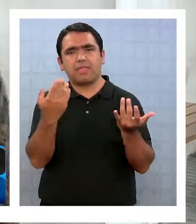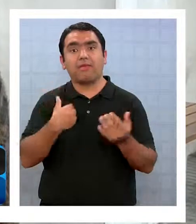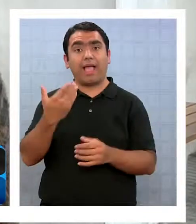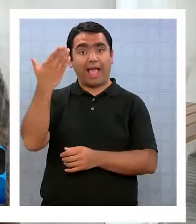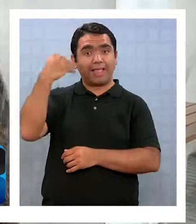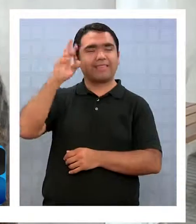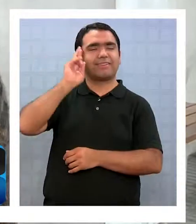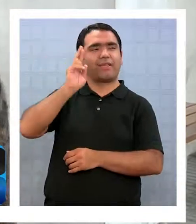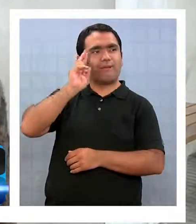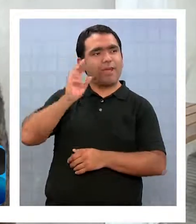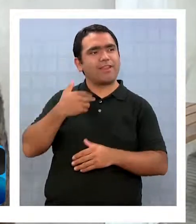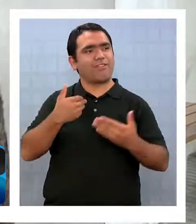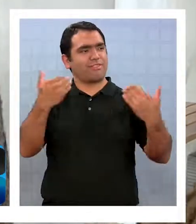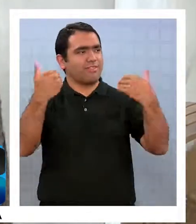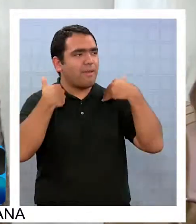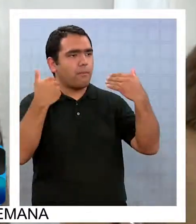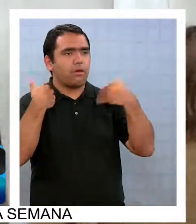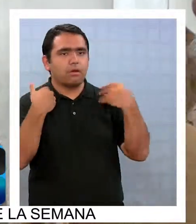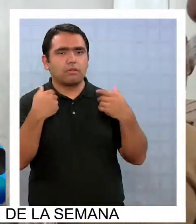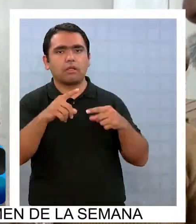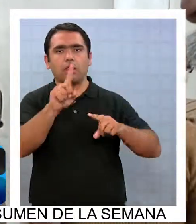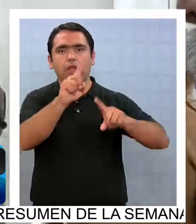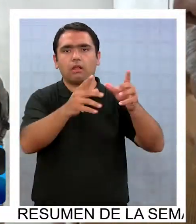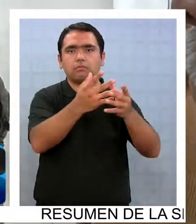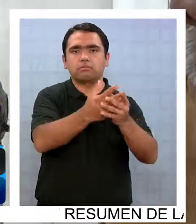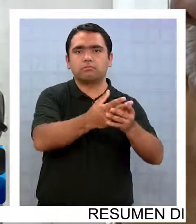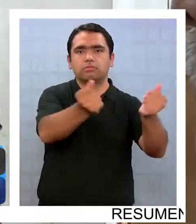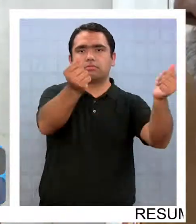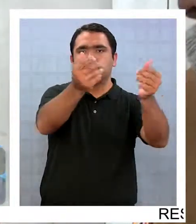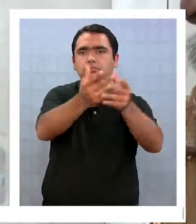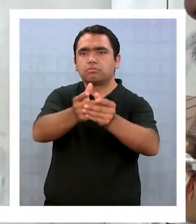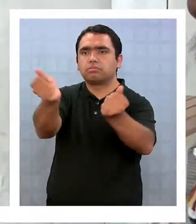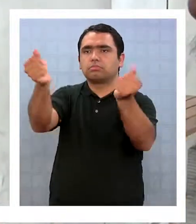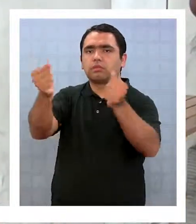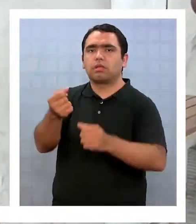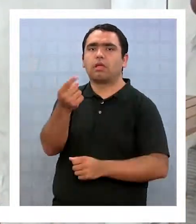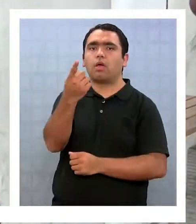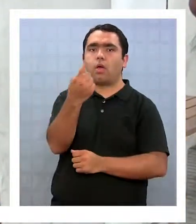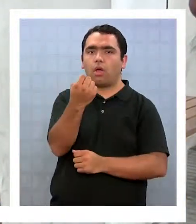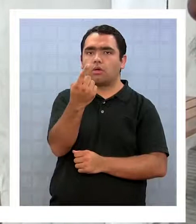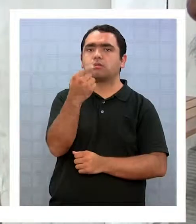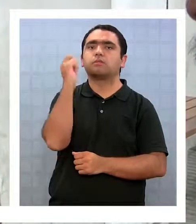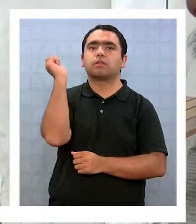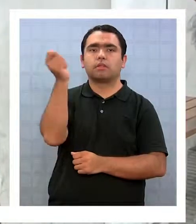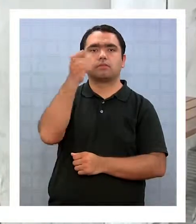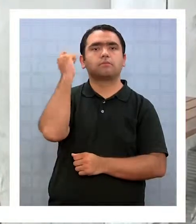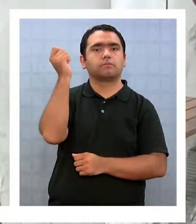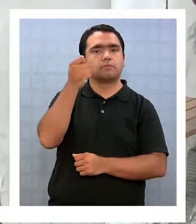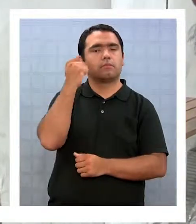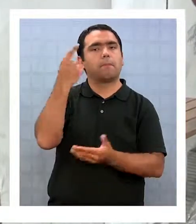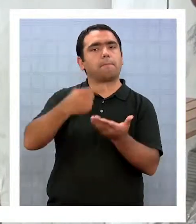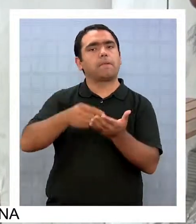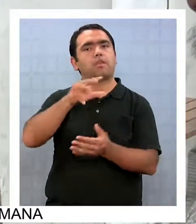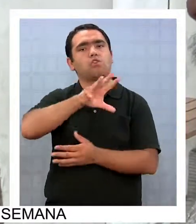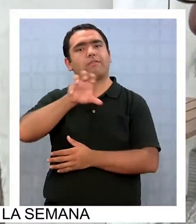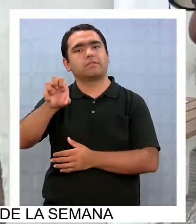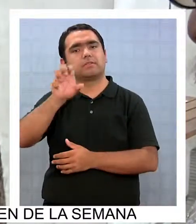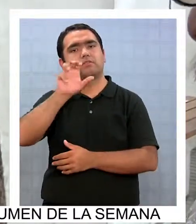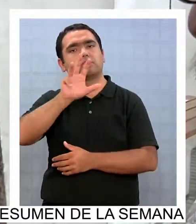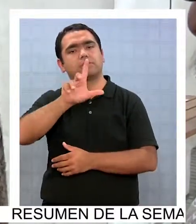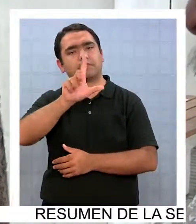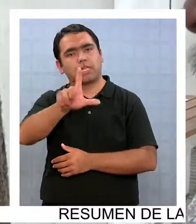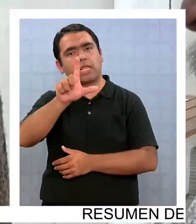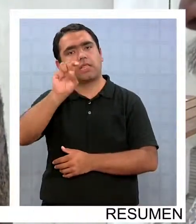desaparecieron en ese fatídico 11 de septiembre del 73. Así que,